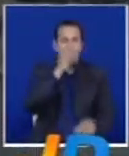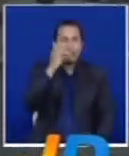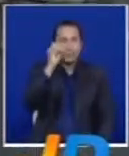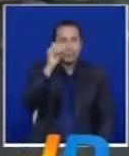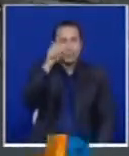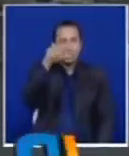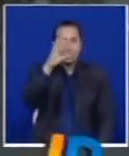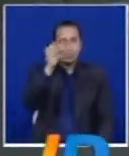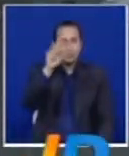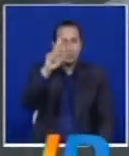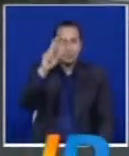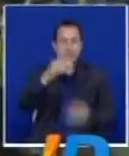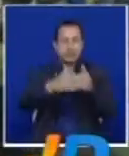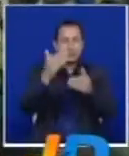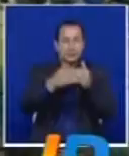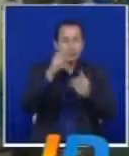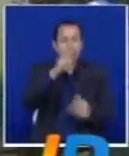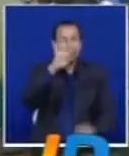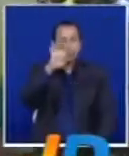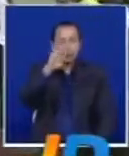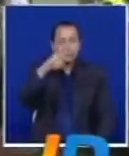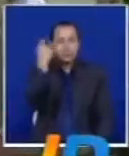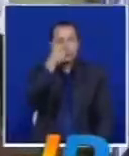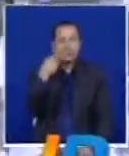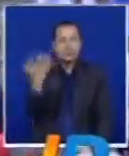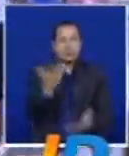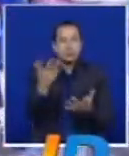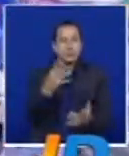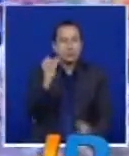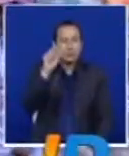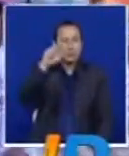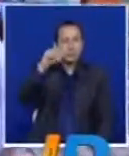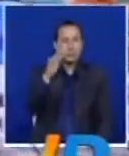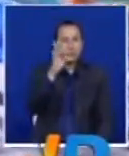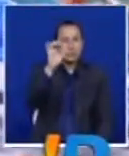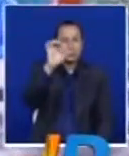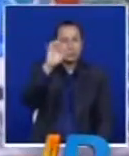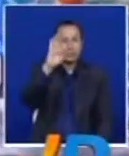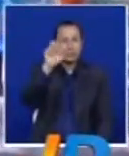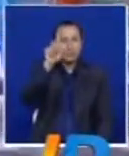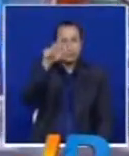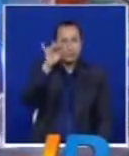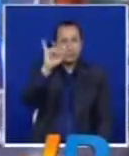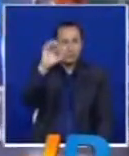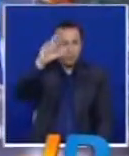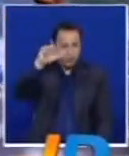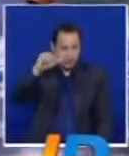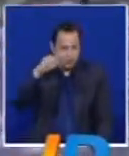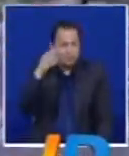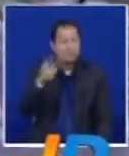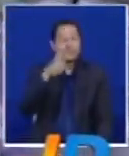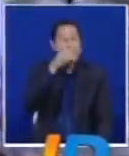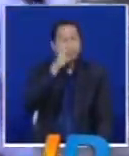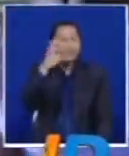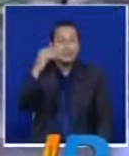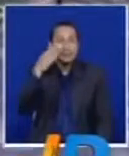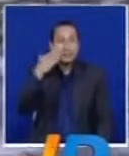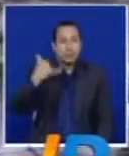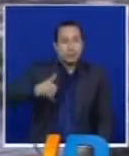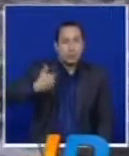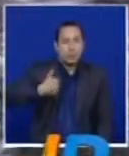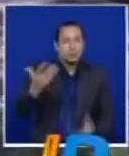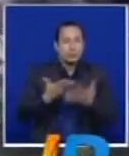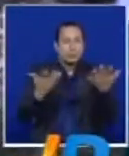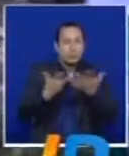calendario el 29 de septiembre en la Maratón de San Sebastián. Más de 100 niños y jóvenes se dieron cita en la ciclovida de la Comuna 2